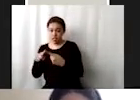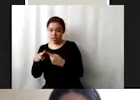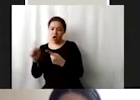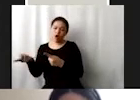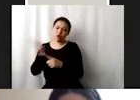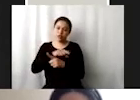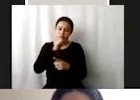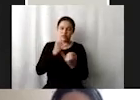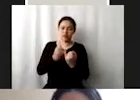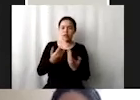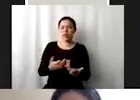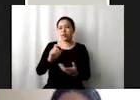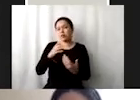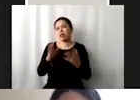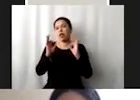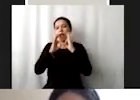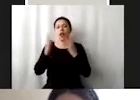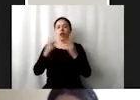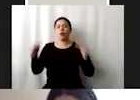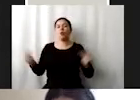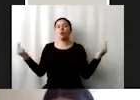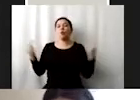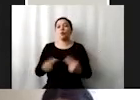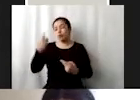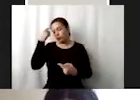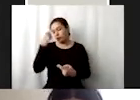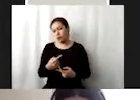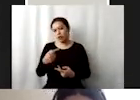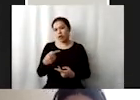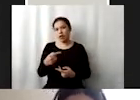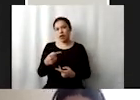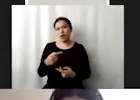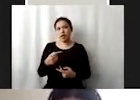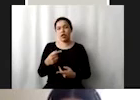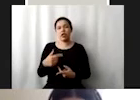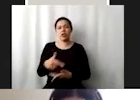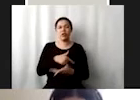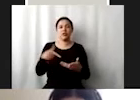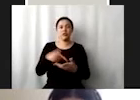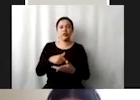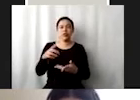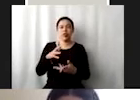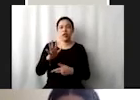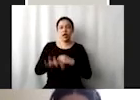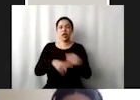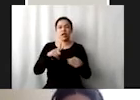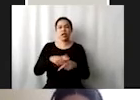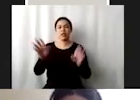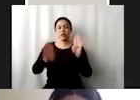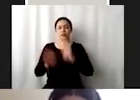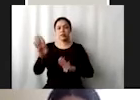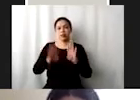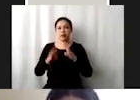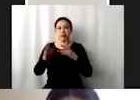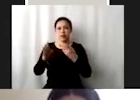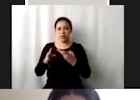adoptar medidas urgentes significativas para la degradación de los hábitats la pérdida de la biodiversidad biológica hay buenas noticias